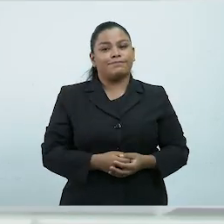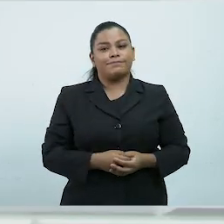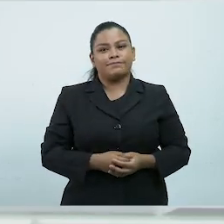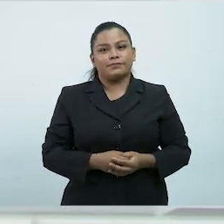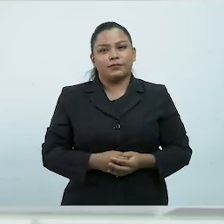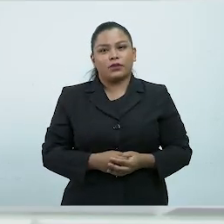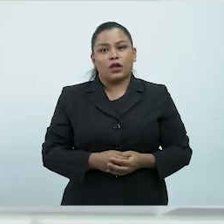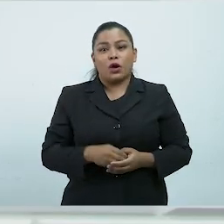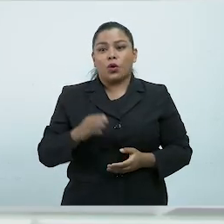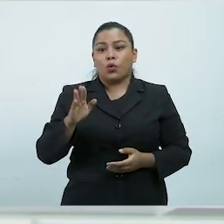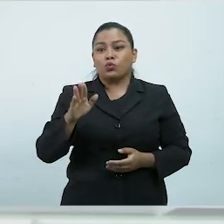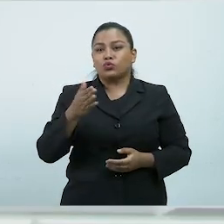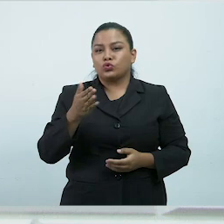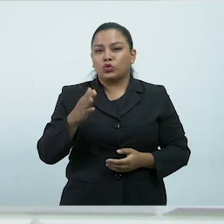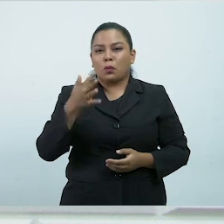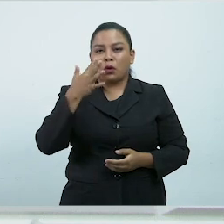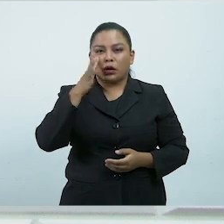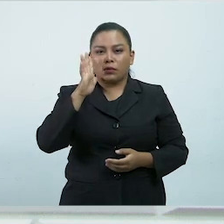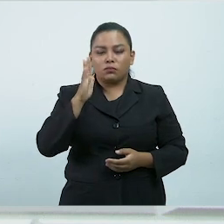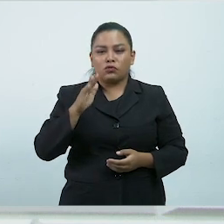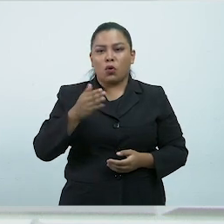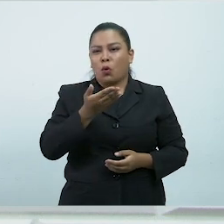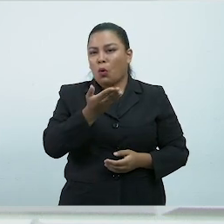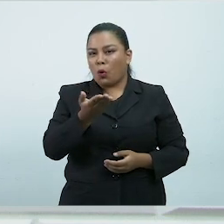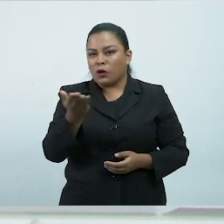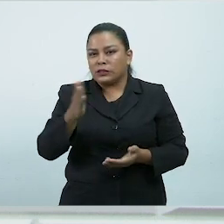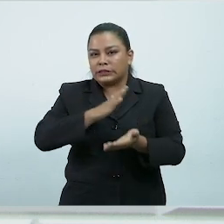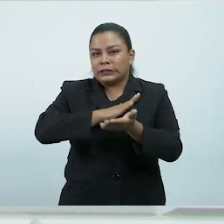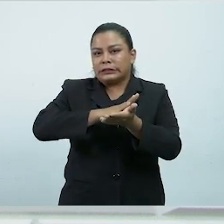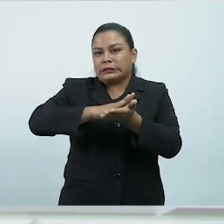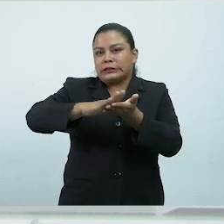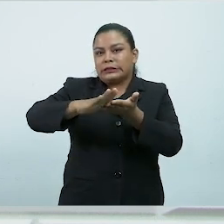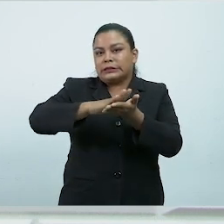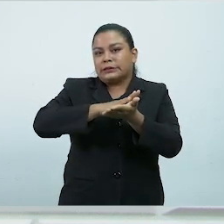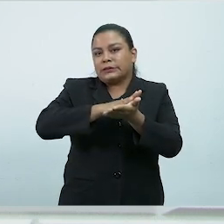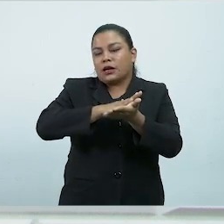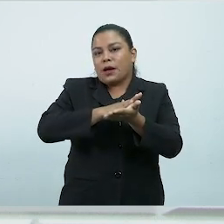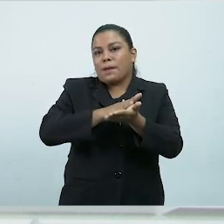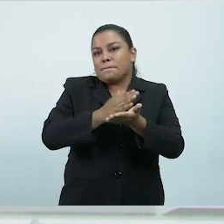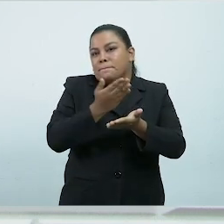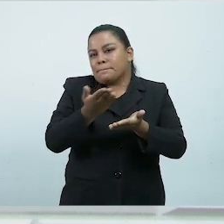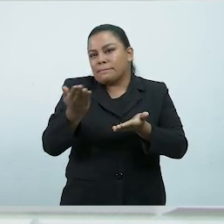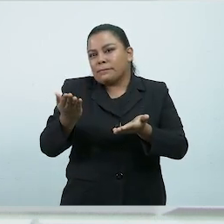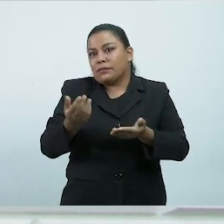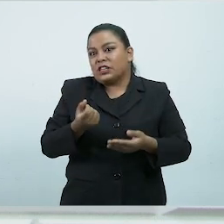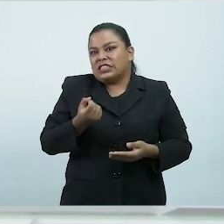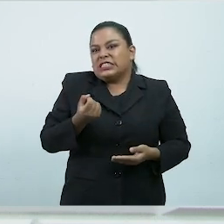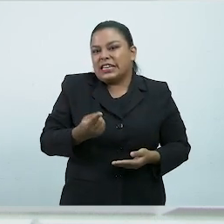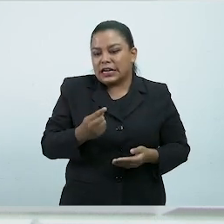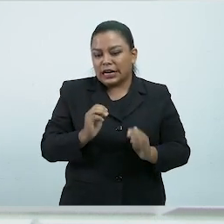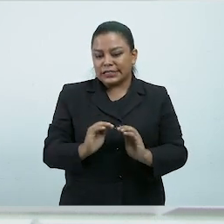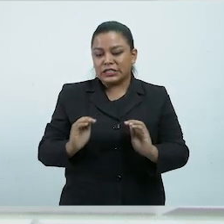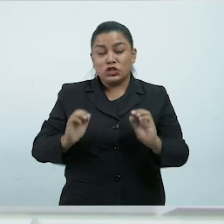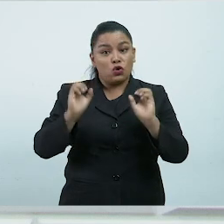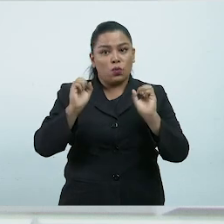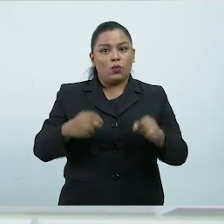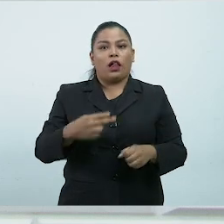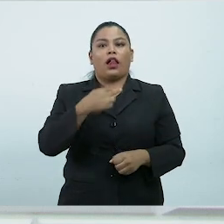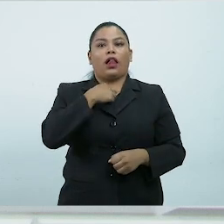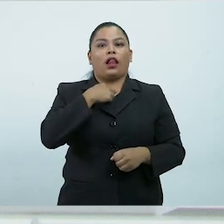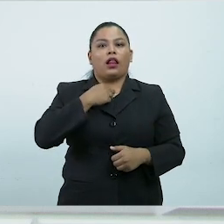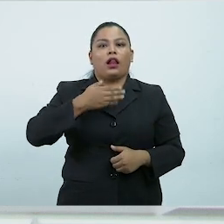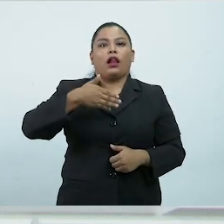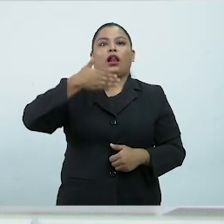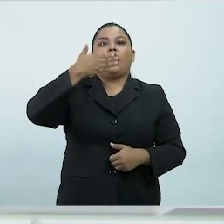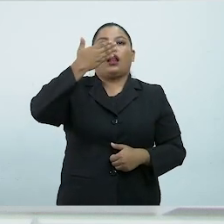Evitar el uso de materiales de limpieza cerca de los niños y las niñas Para que no inhalen vapores tóxicos y